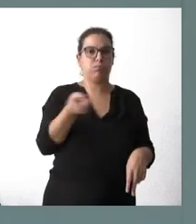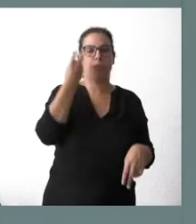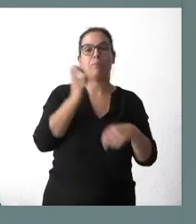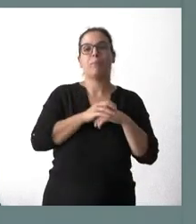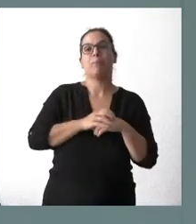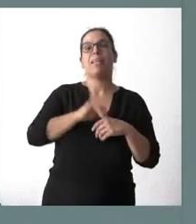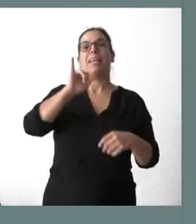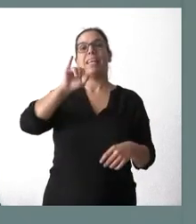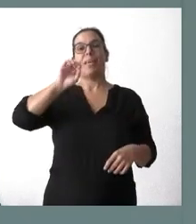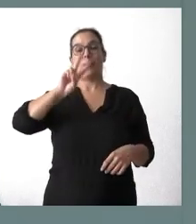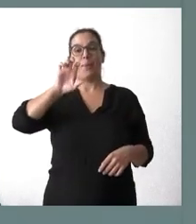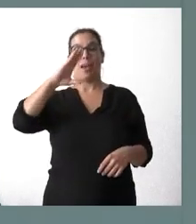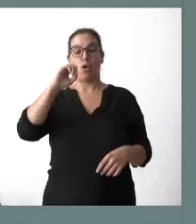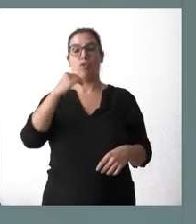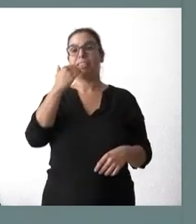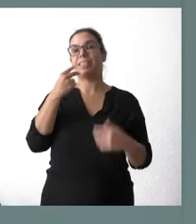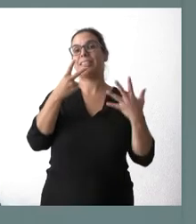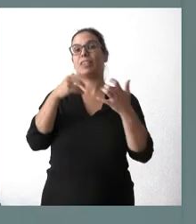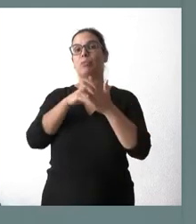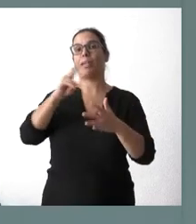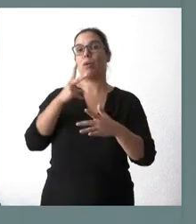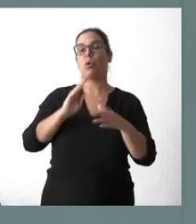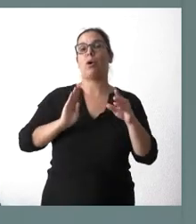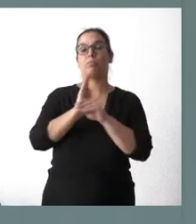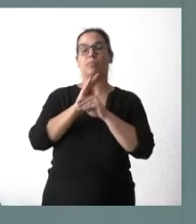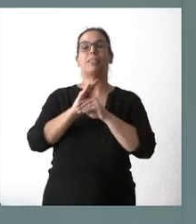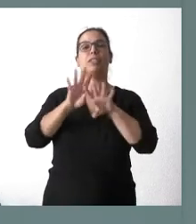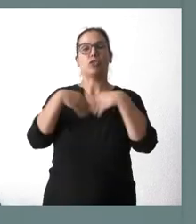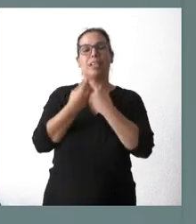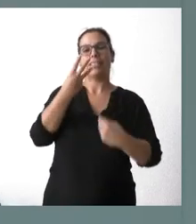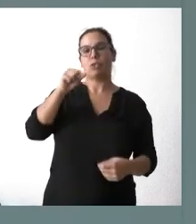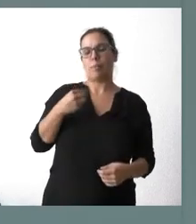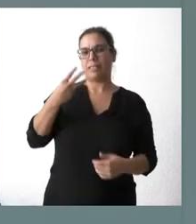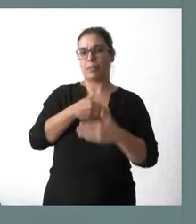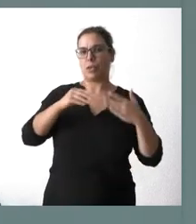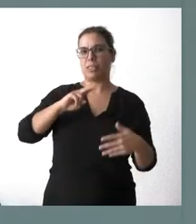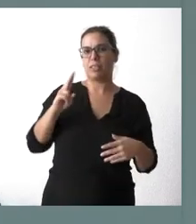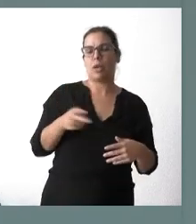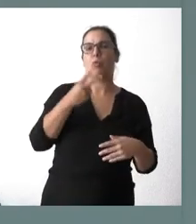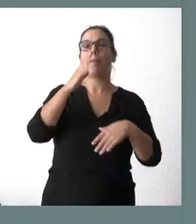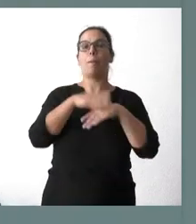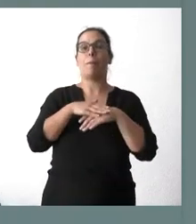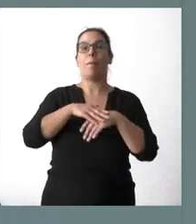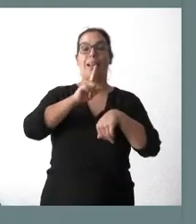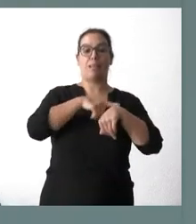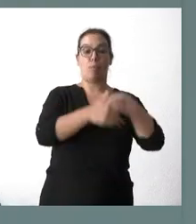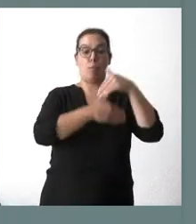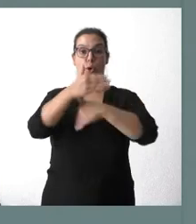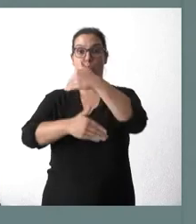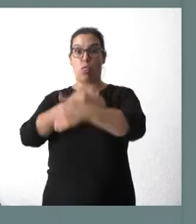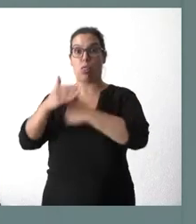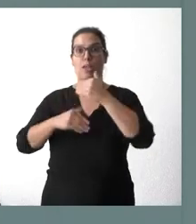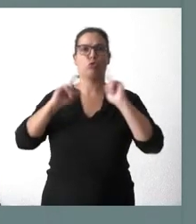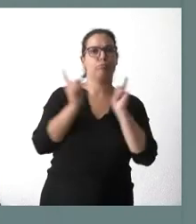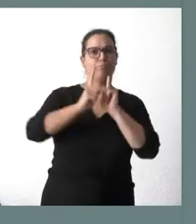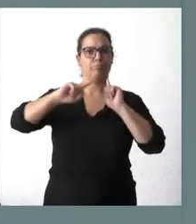casi setecientos mil euros de ayuda para una inversión total de tres coma tres millones de euros, para minimizar los tiempos de los procesos productivos y, por tanto, para ser más